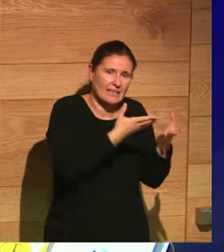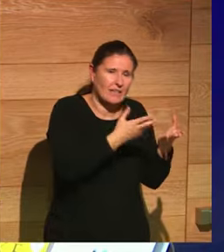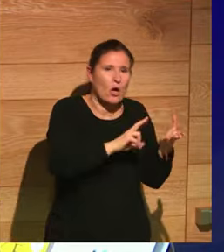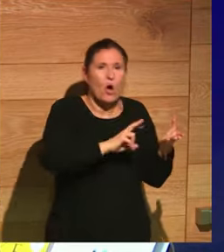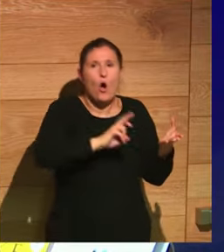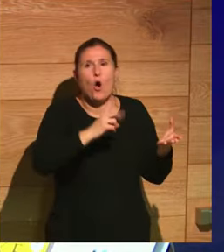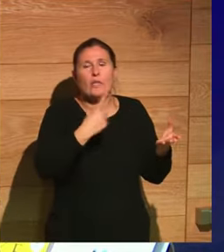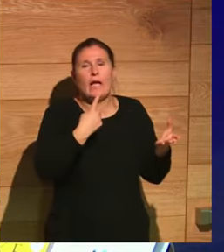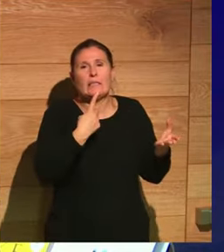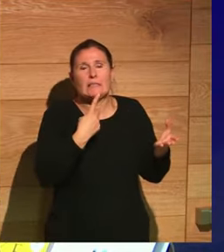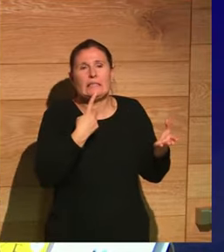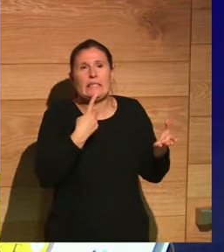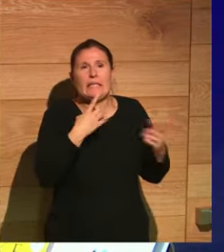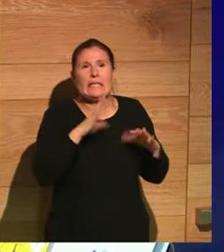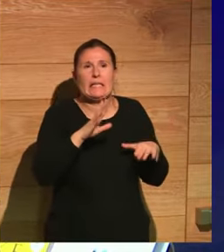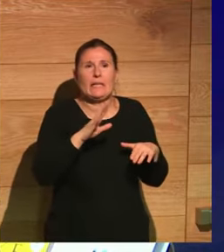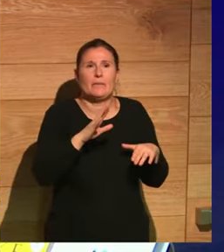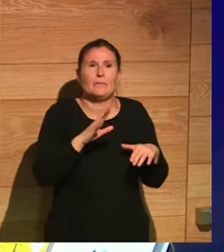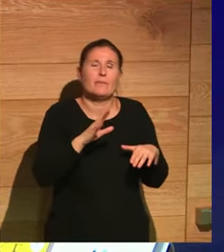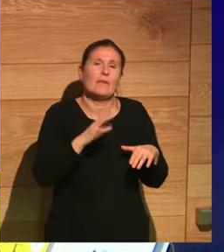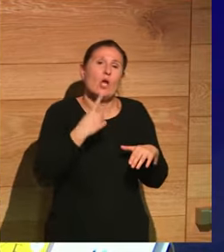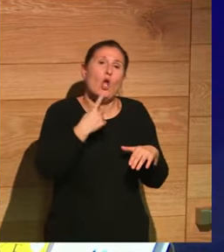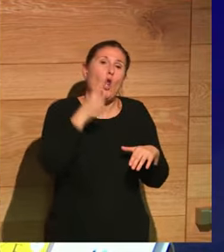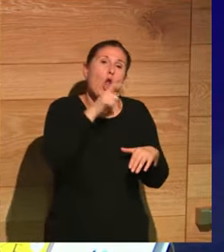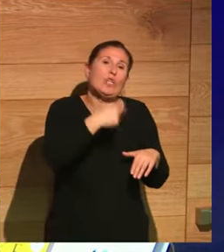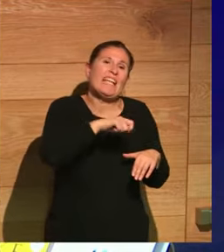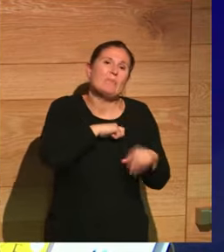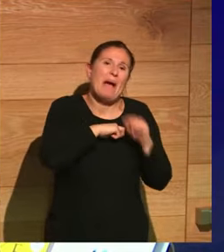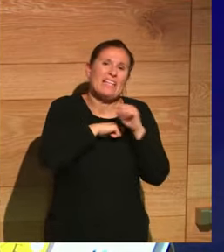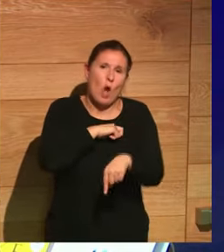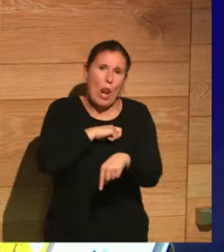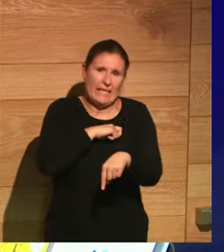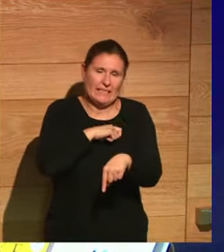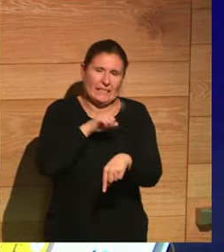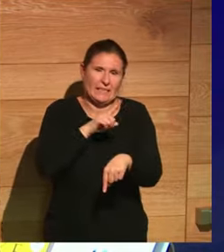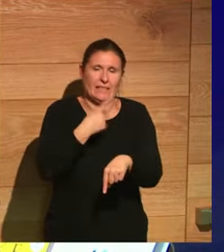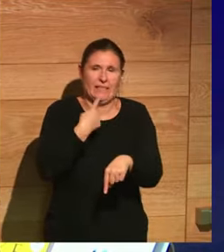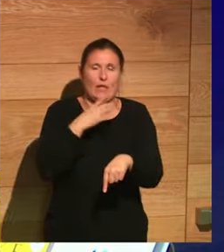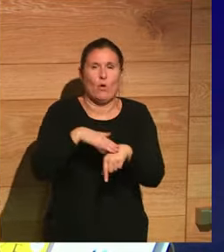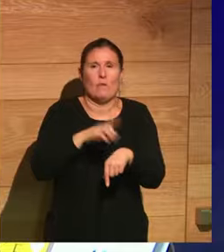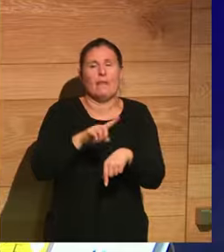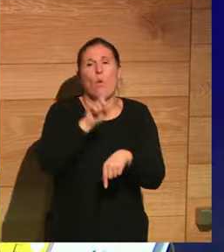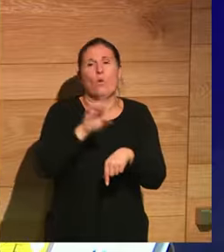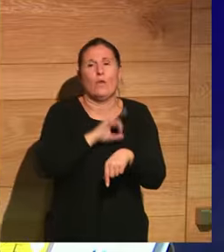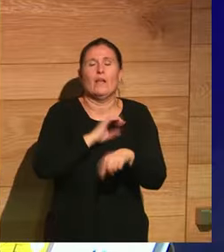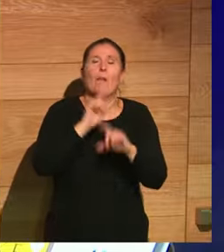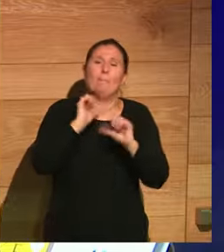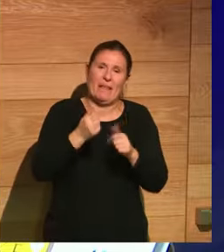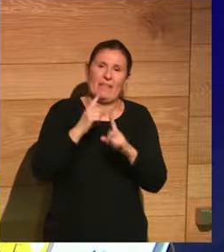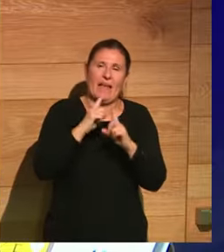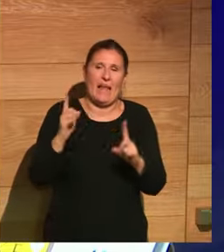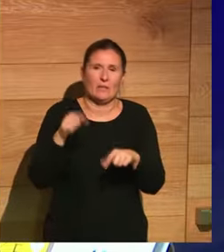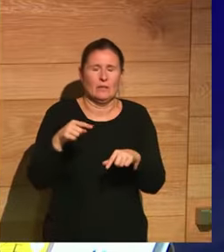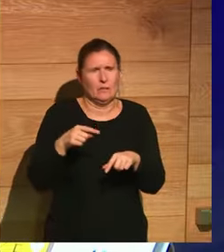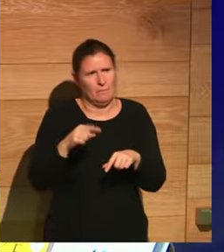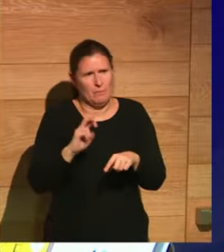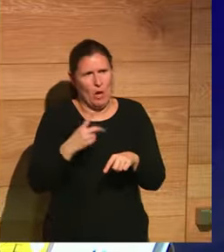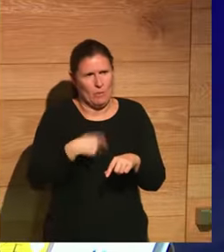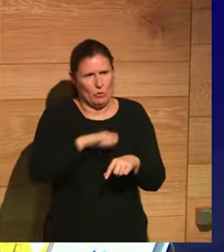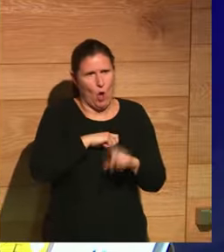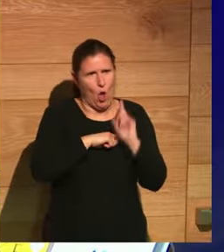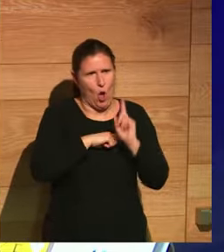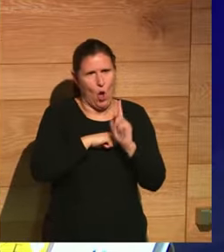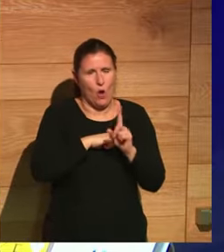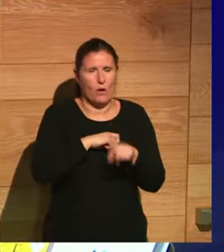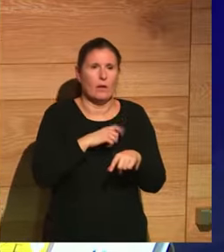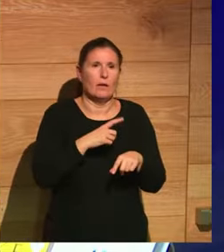versiones un poquito más extrañas dicen los españoles tenemos la culpa de que el 1 de enero sea el principio del año y entonces ya ahí vamos peor pero ¿qué pasa?